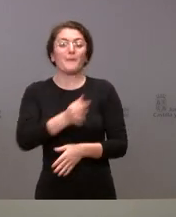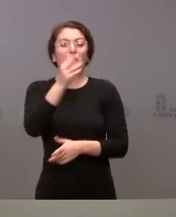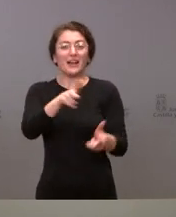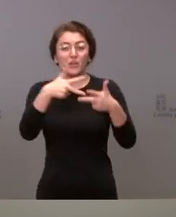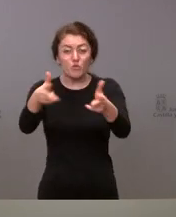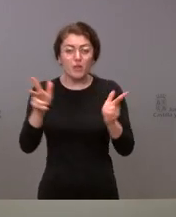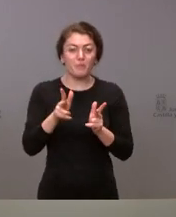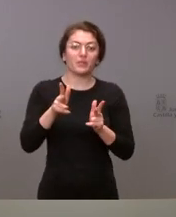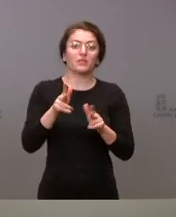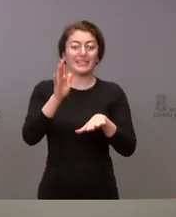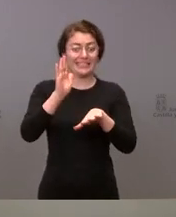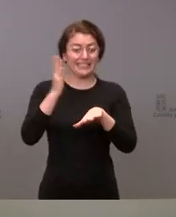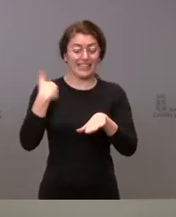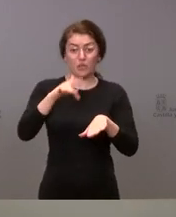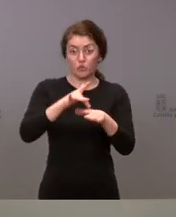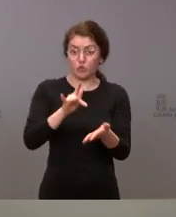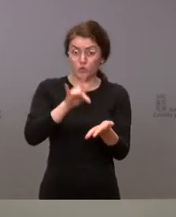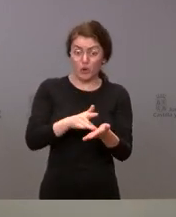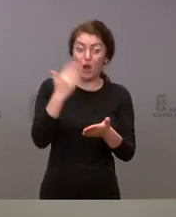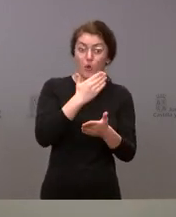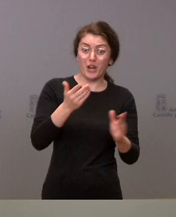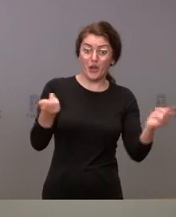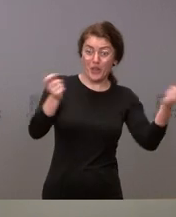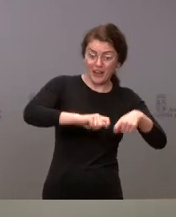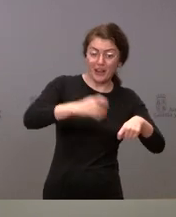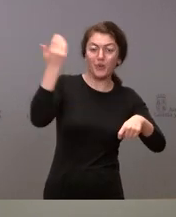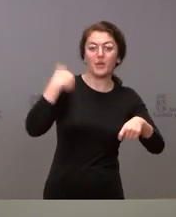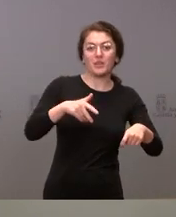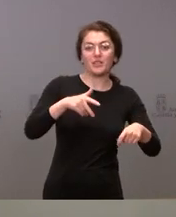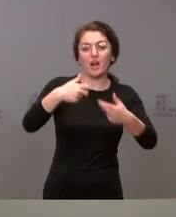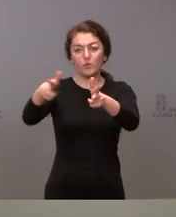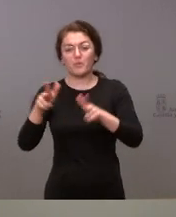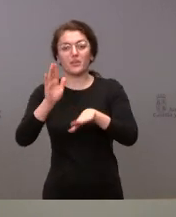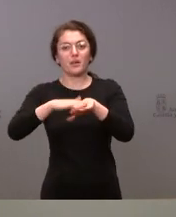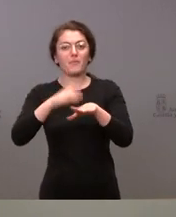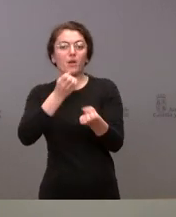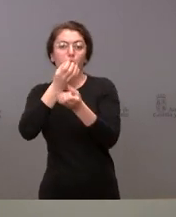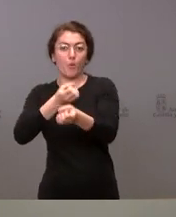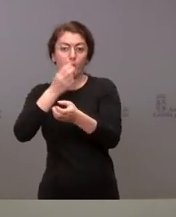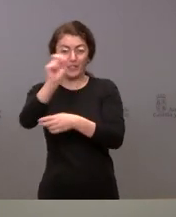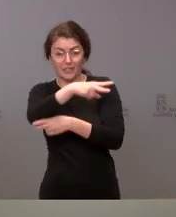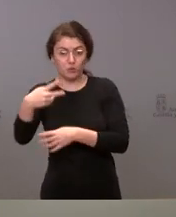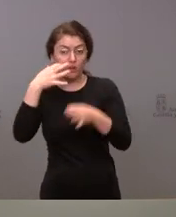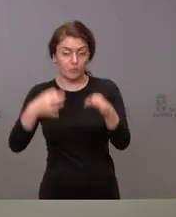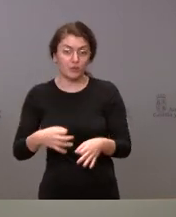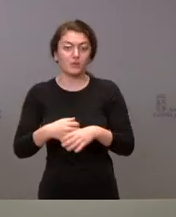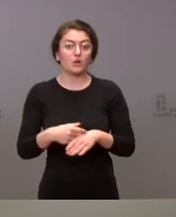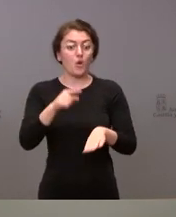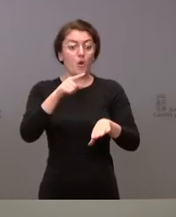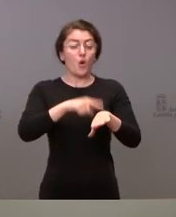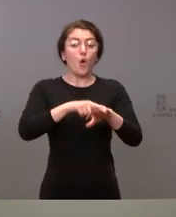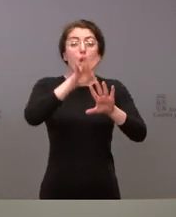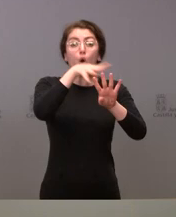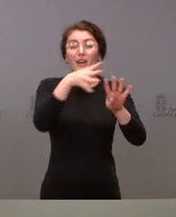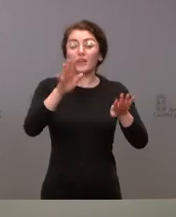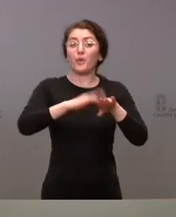resultados una vez que estén cerrados los colegios electorales y se disponga del escrutinio. Los horarios al respecto de